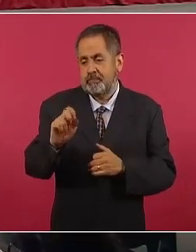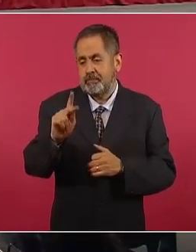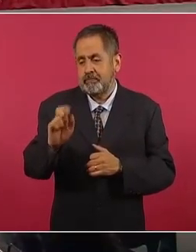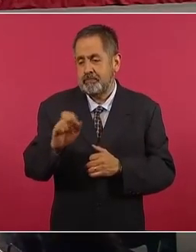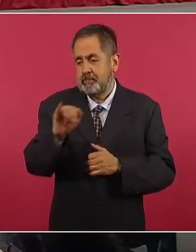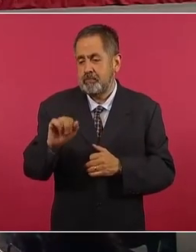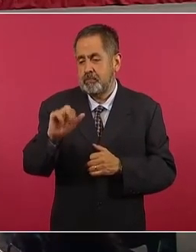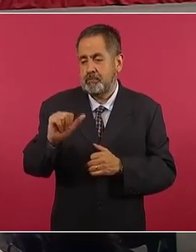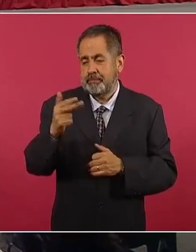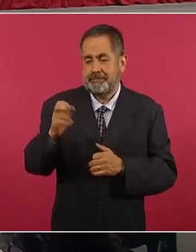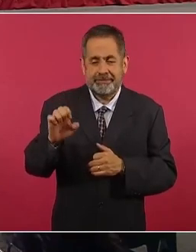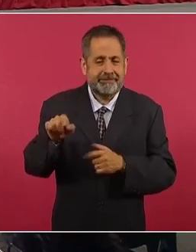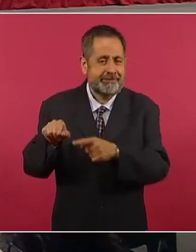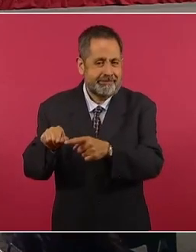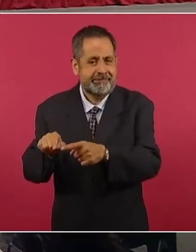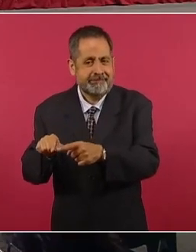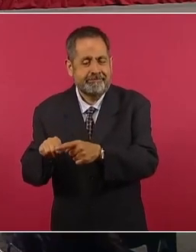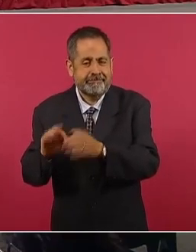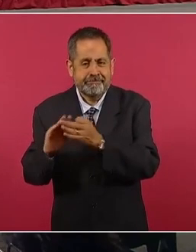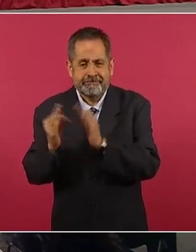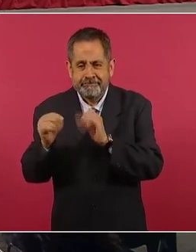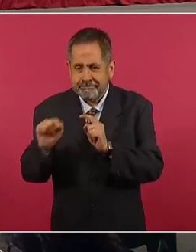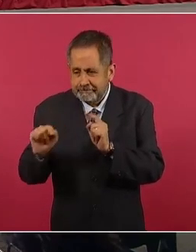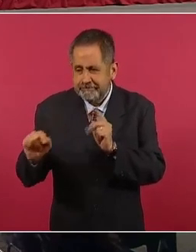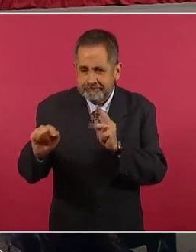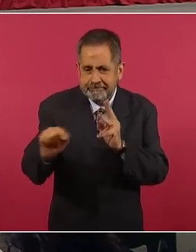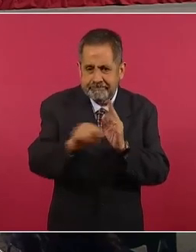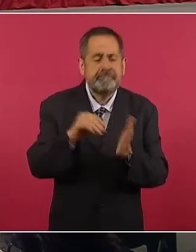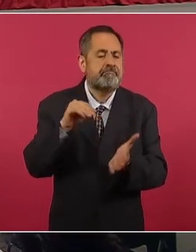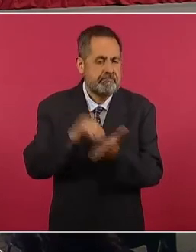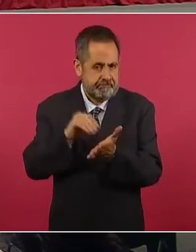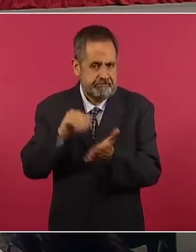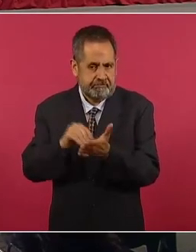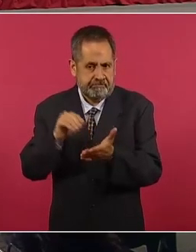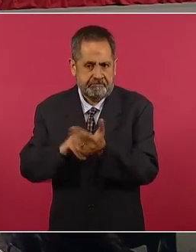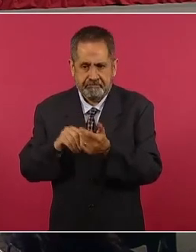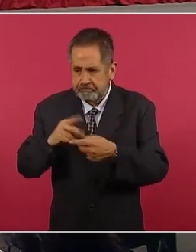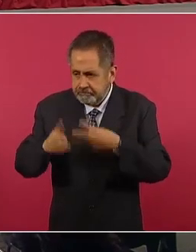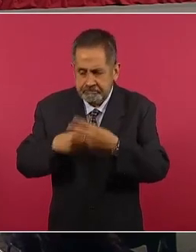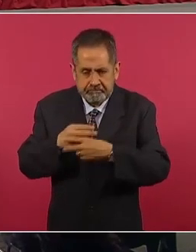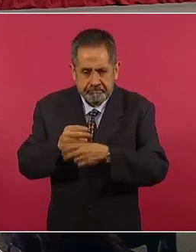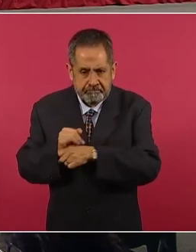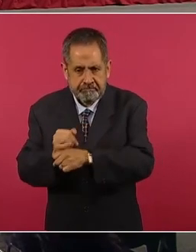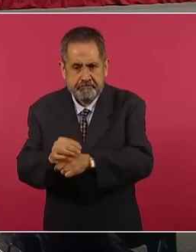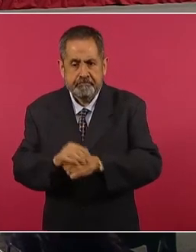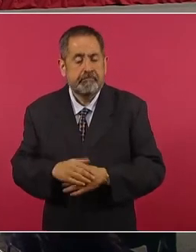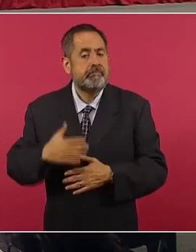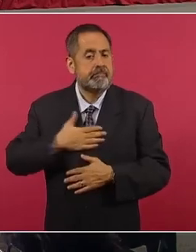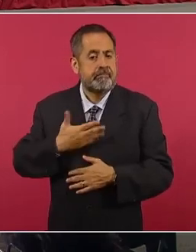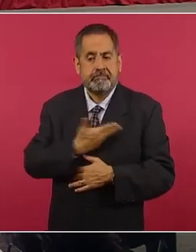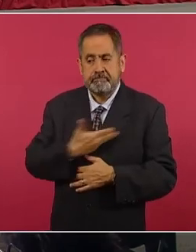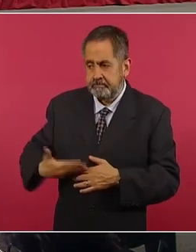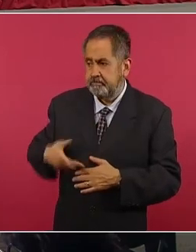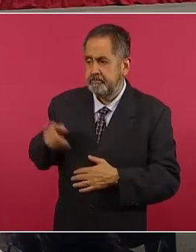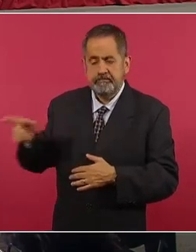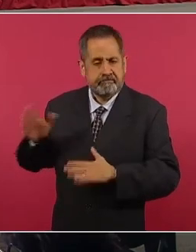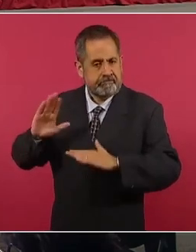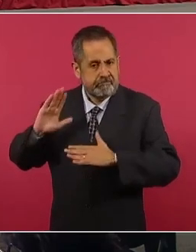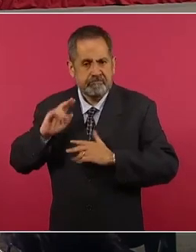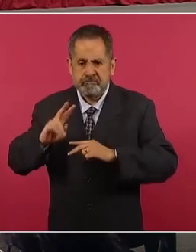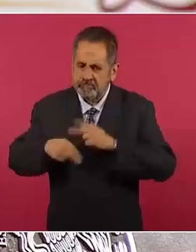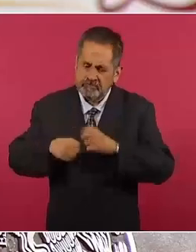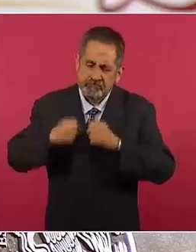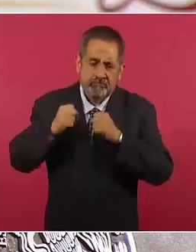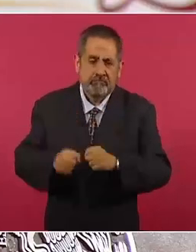Como lo hemos señalado en la instrucción del presidente, es convicción de este gobierno. No vamos a